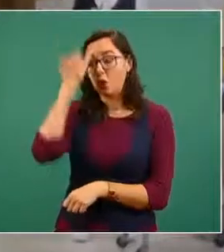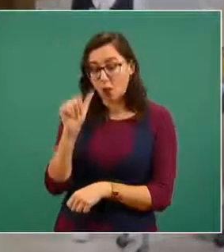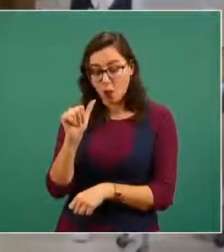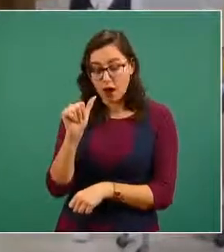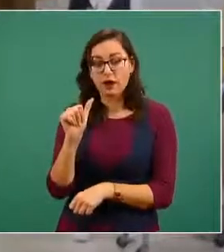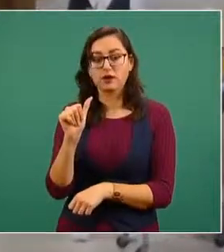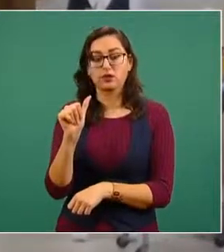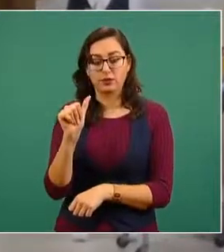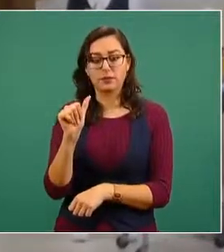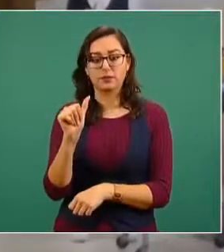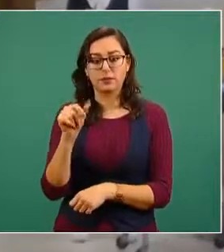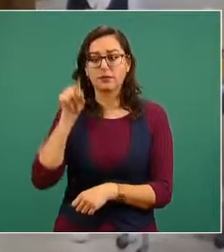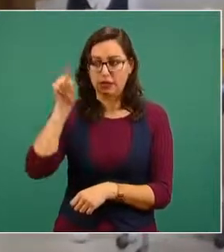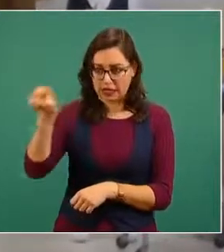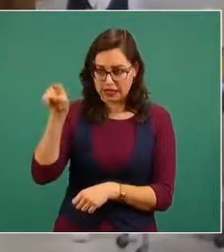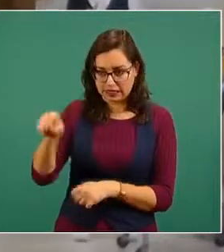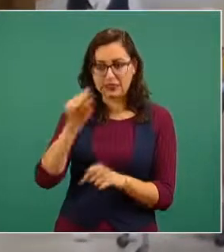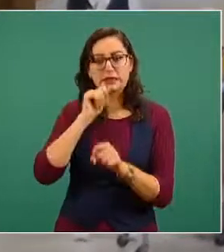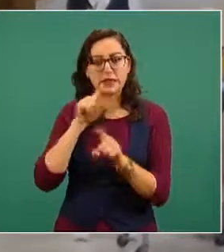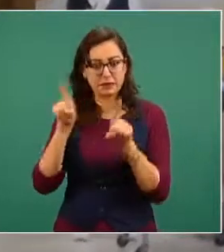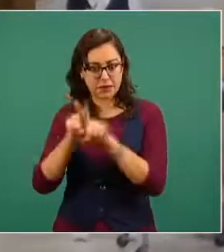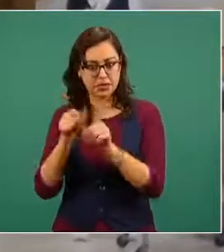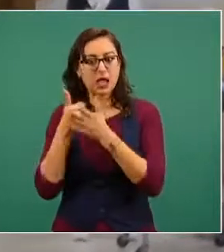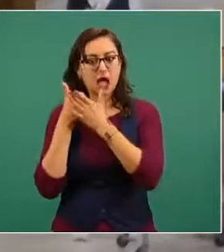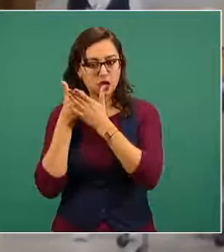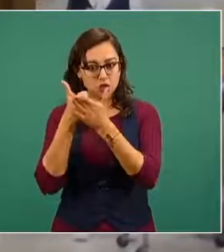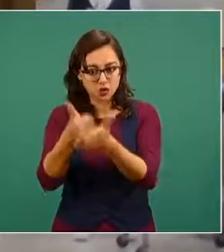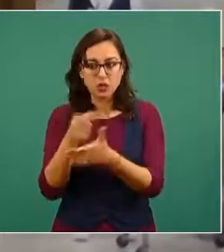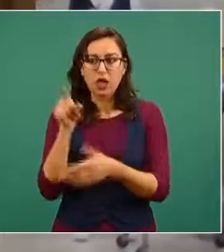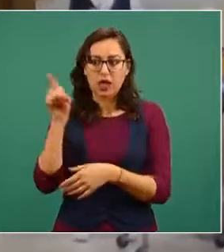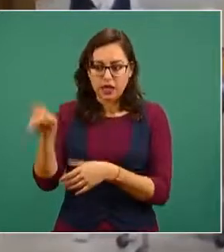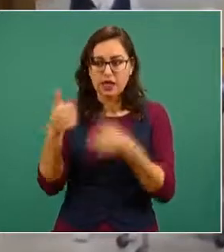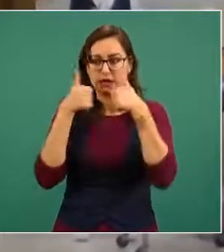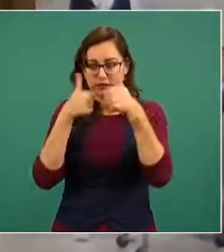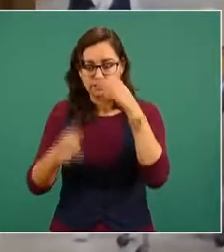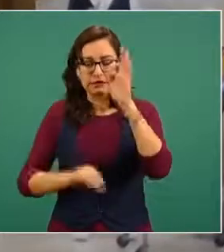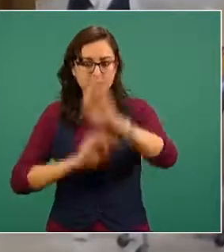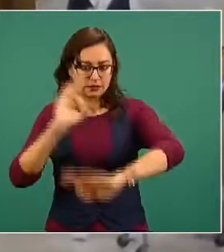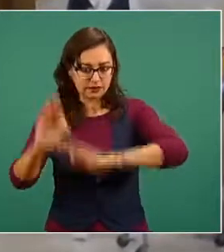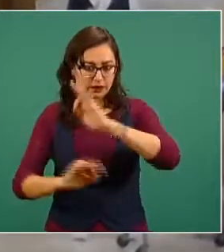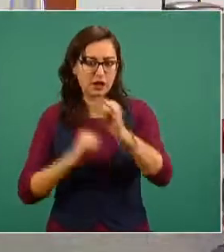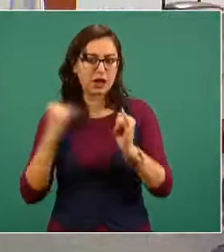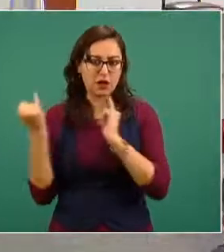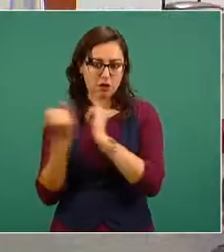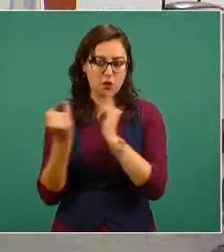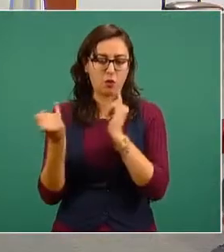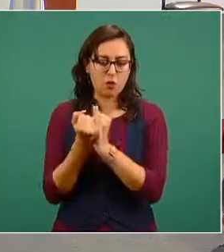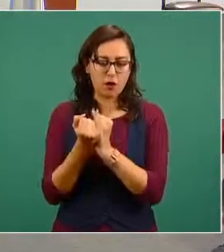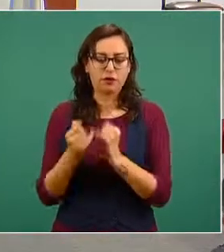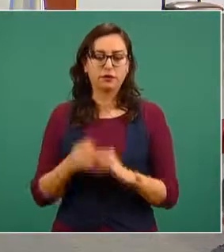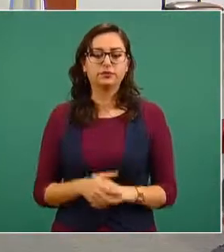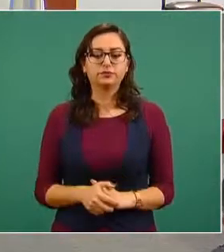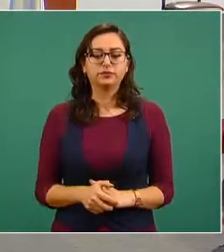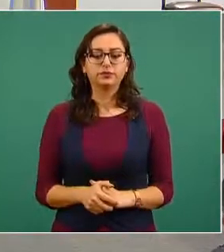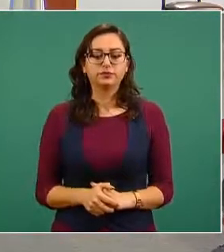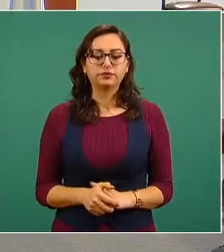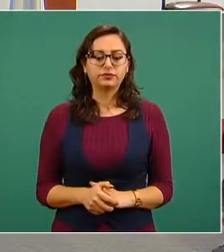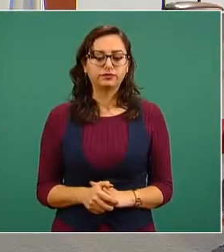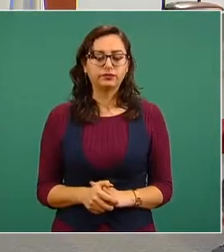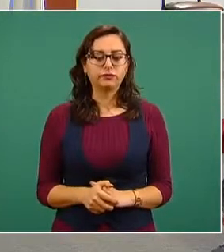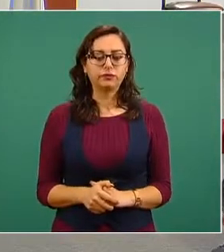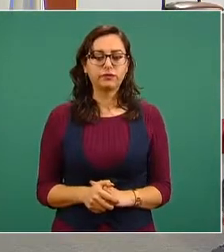privados para que también nos sigan ayudando nos sigan respaldando ya